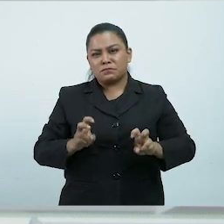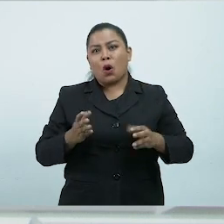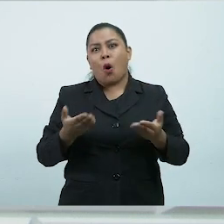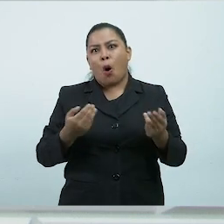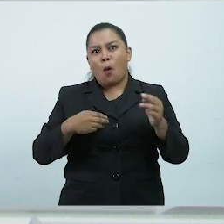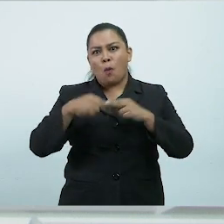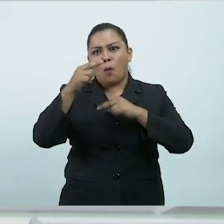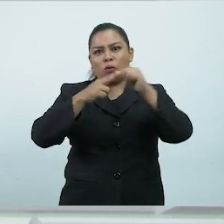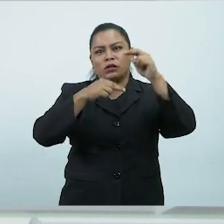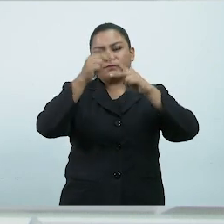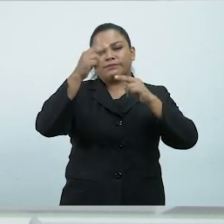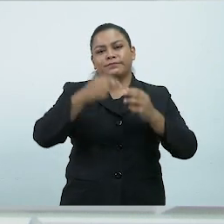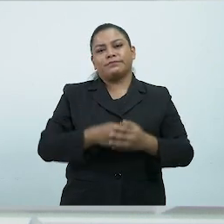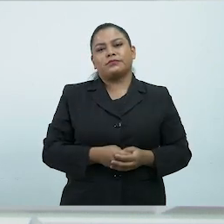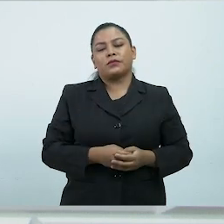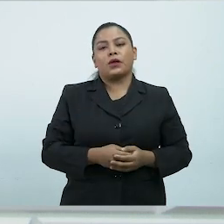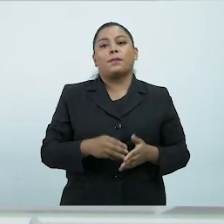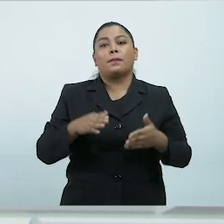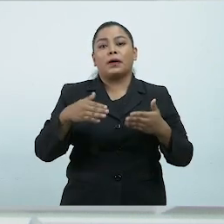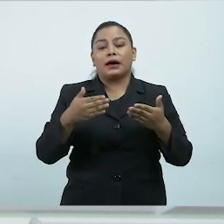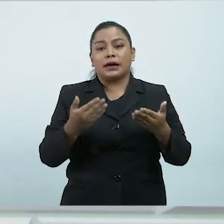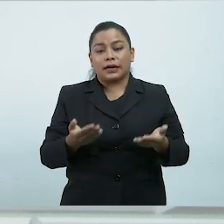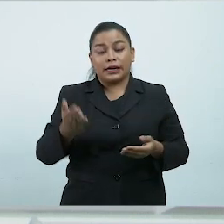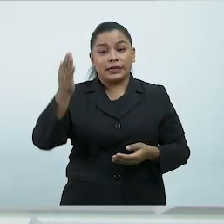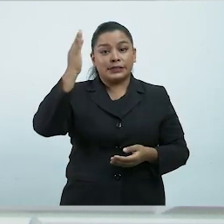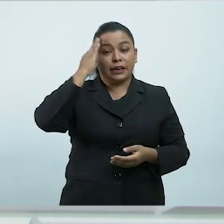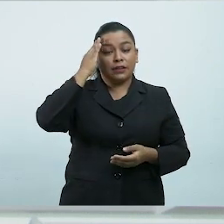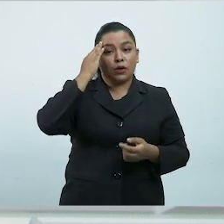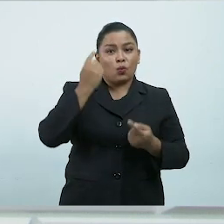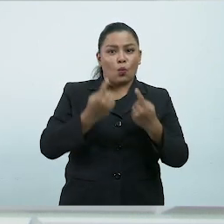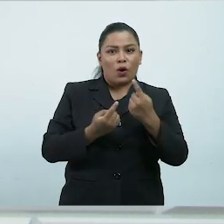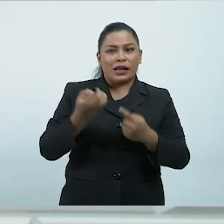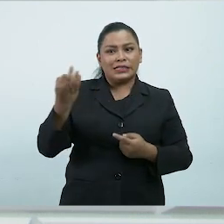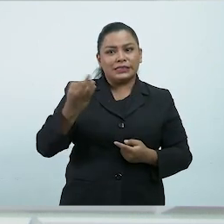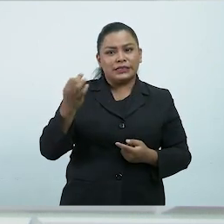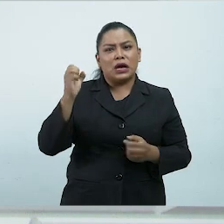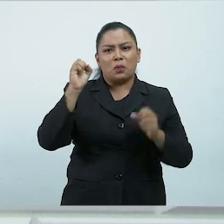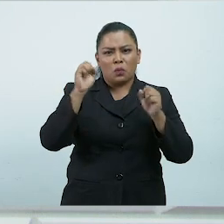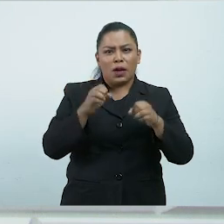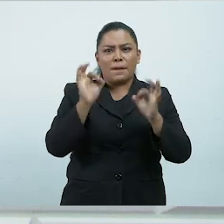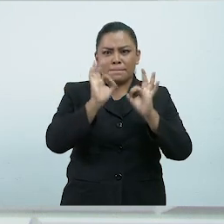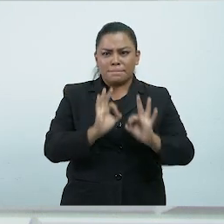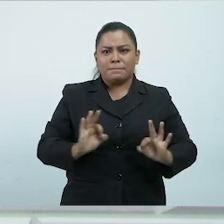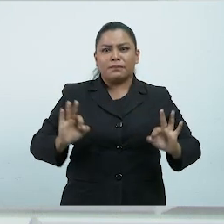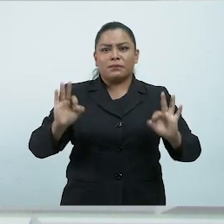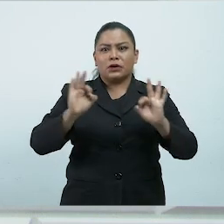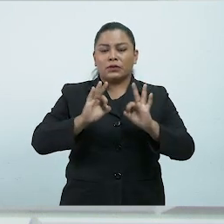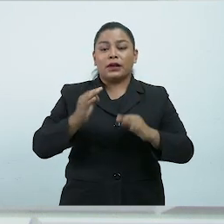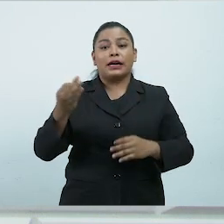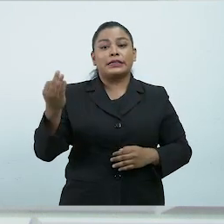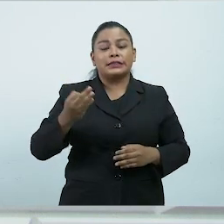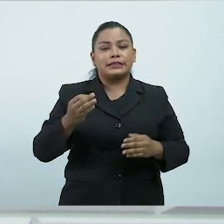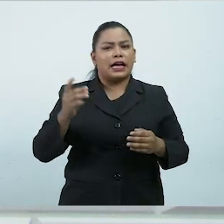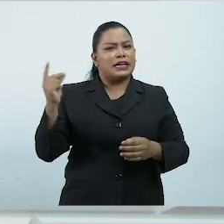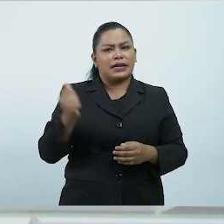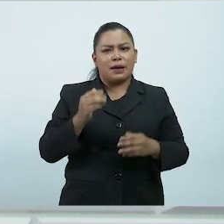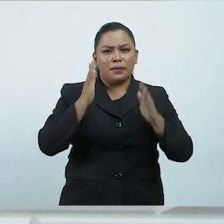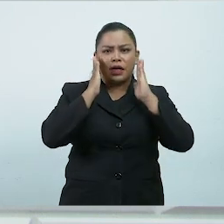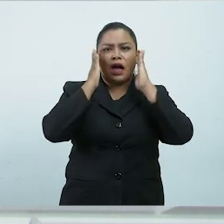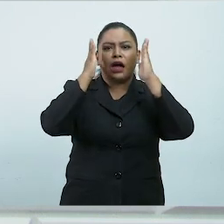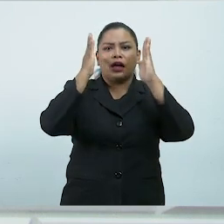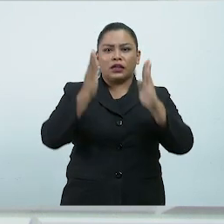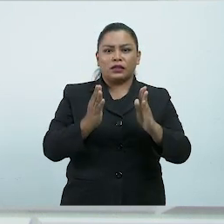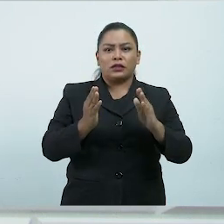educativa a fin de identificar necesidades de mejora que puedan atenderse de manera rápida para